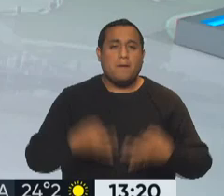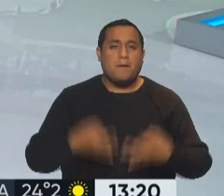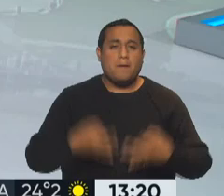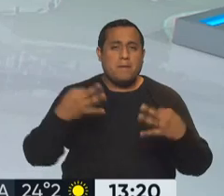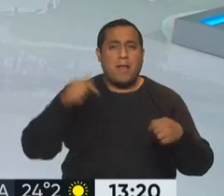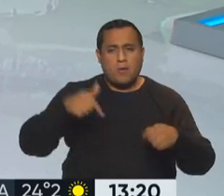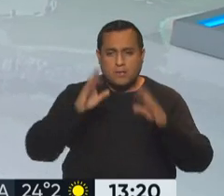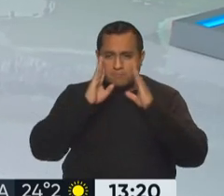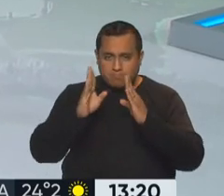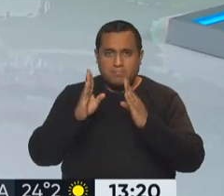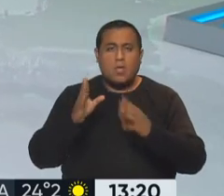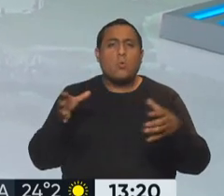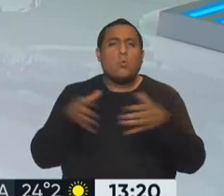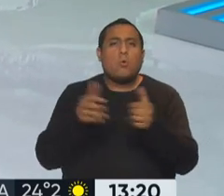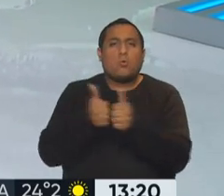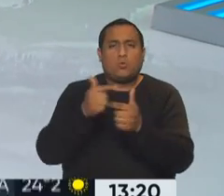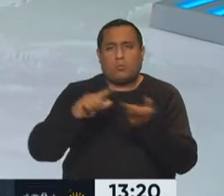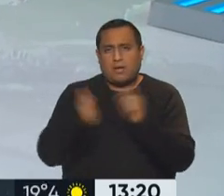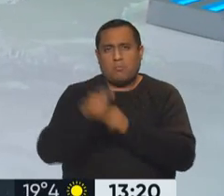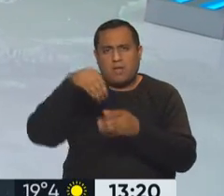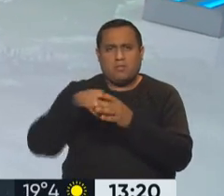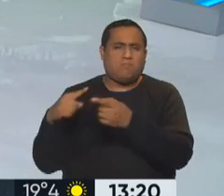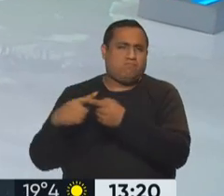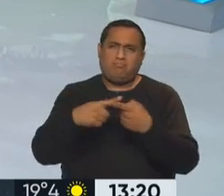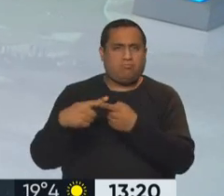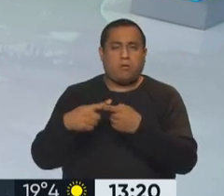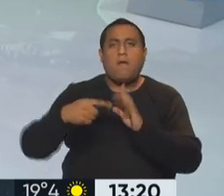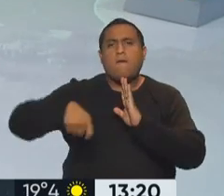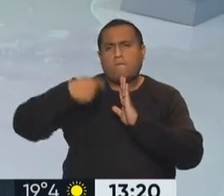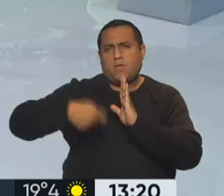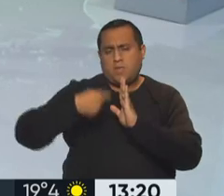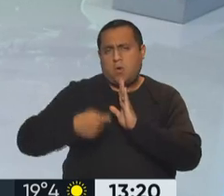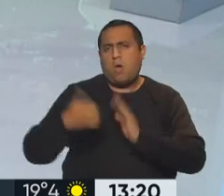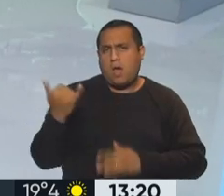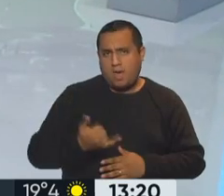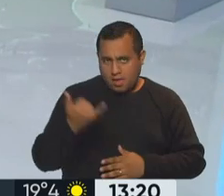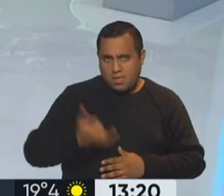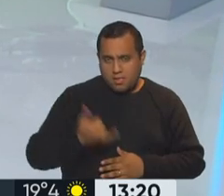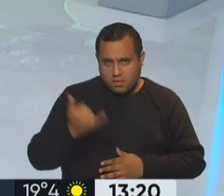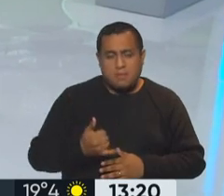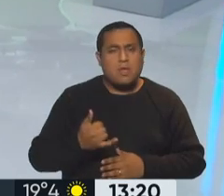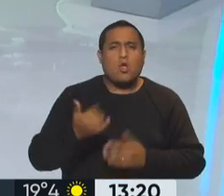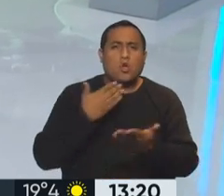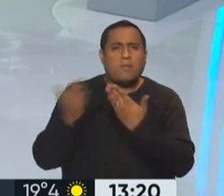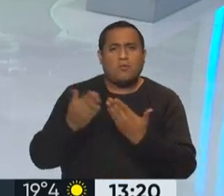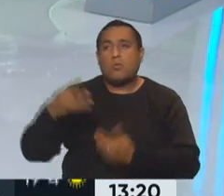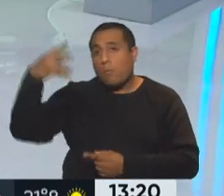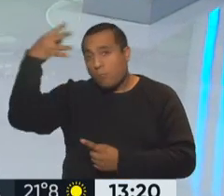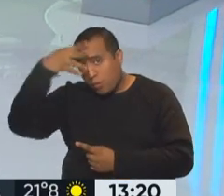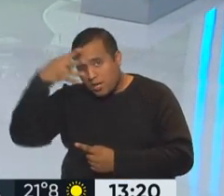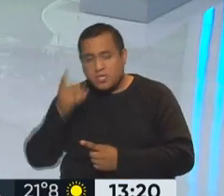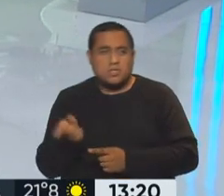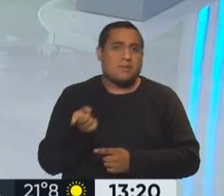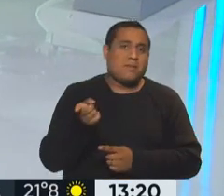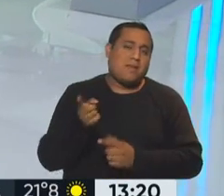Nos ocupamos ahora de la interna de Juntos para el Cambio, sobre todo a partir de un video que trascendió en las últimas horas, una conversación entre Patricia Bullrich,